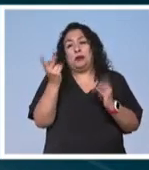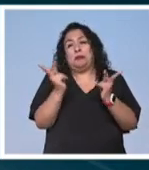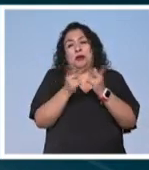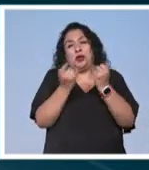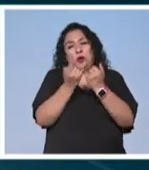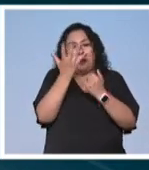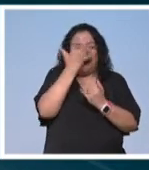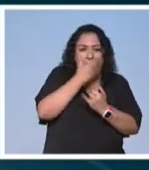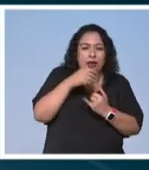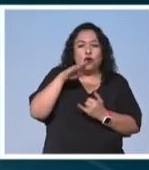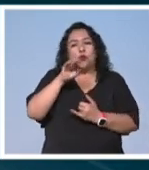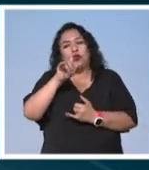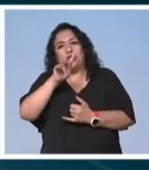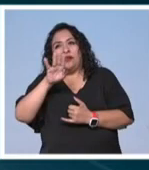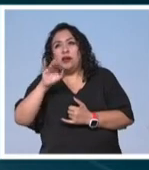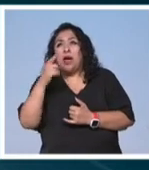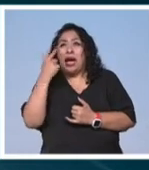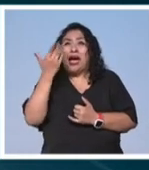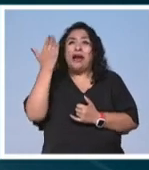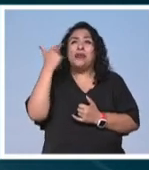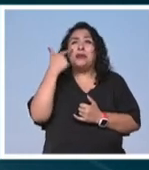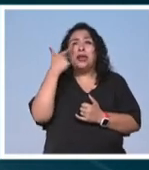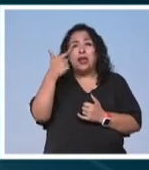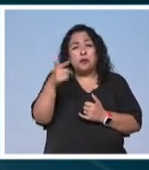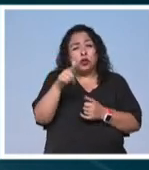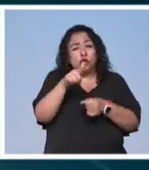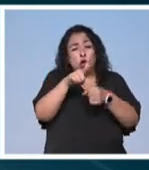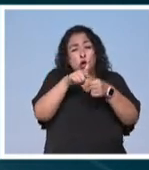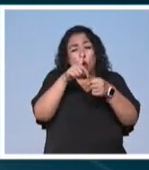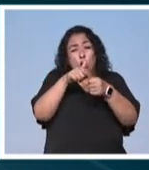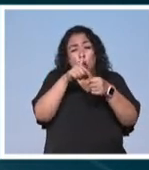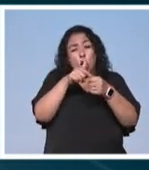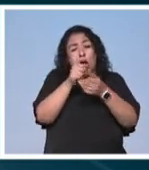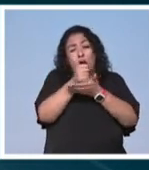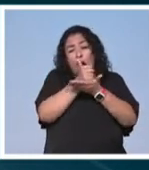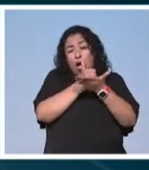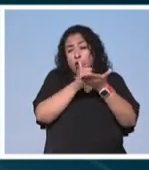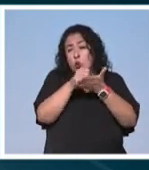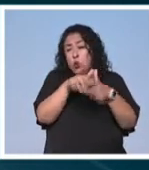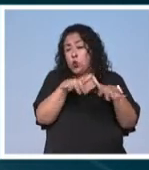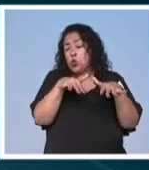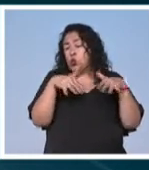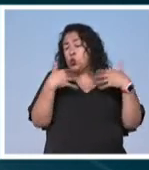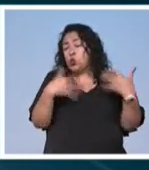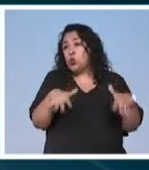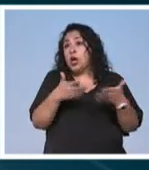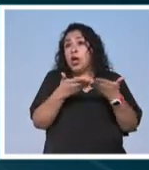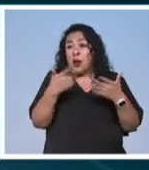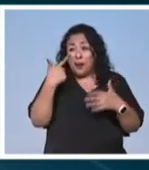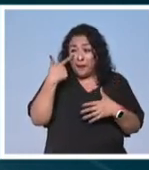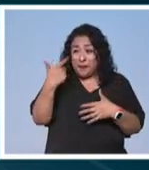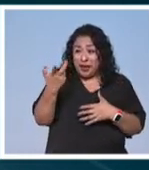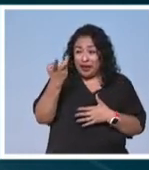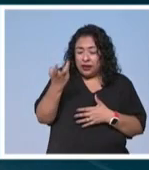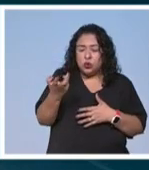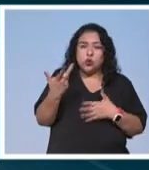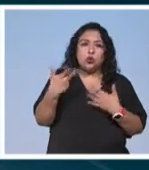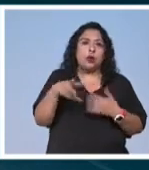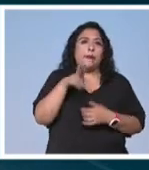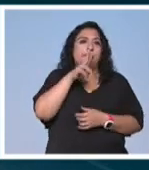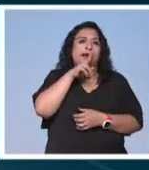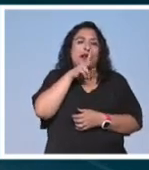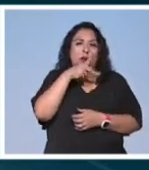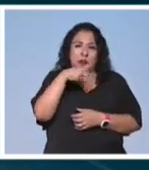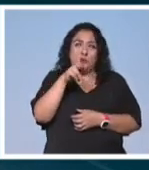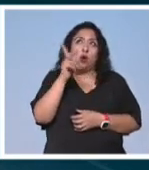porque si se notaba antes un arcoiris de azules de puros tonos azules impresionante y ahora ver estas imágenes es preocupante